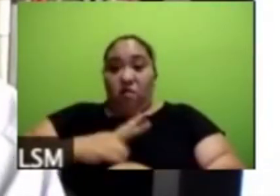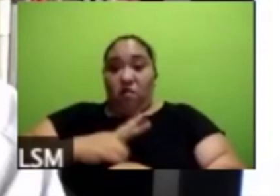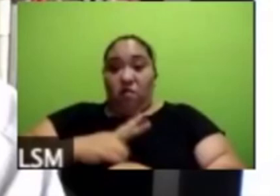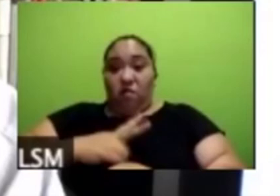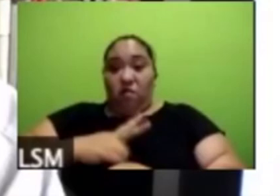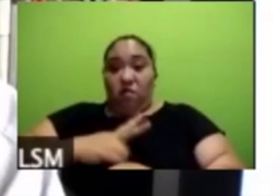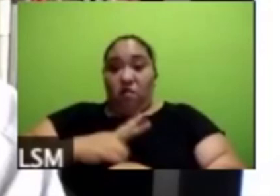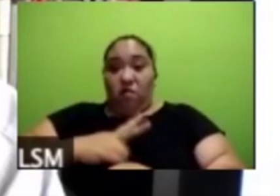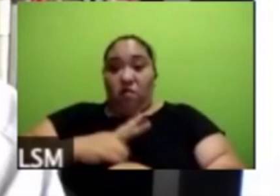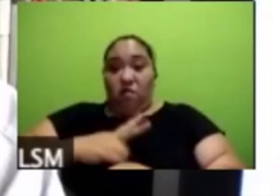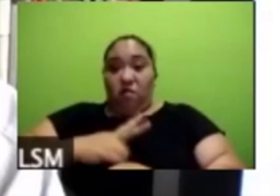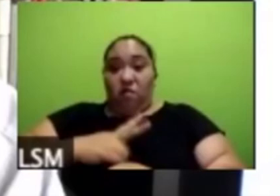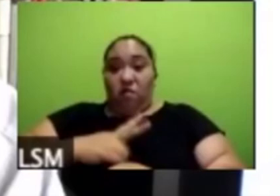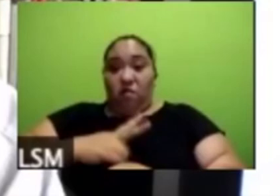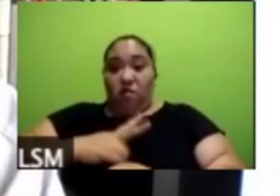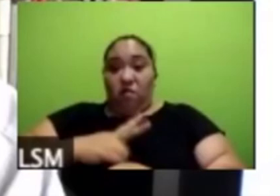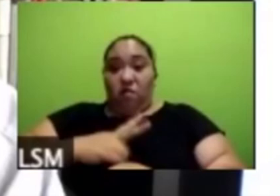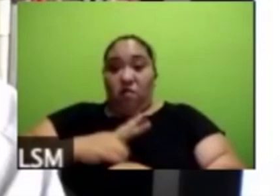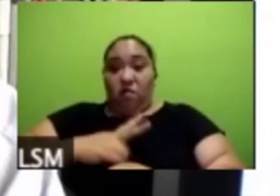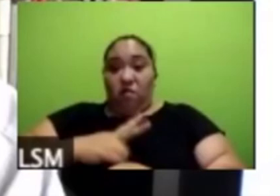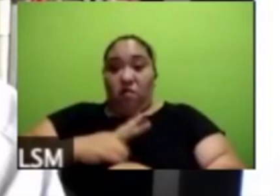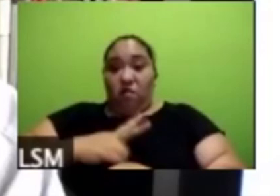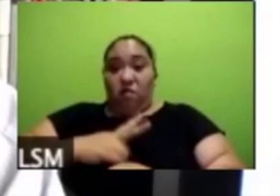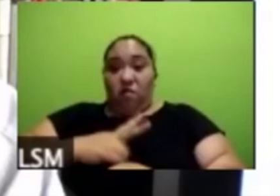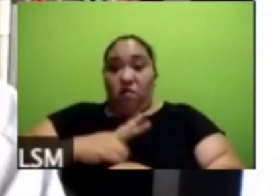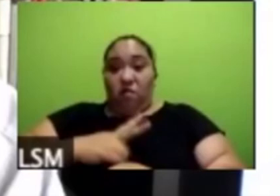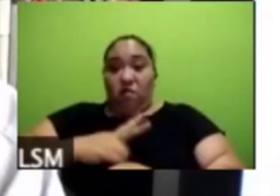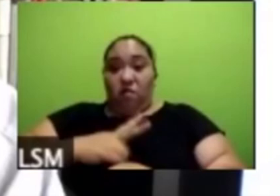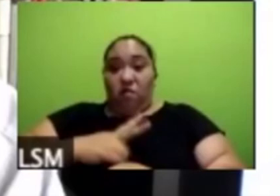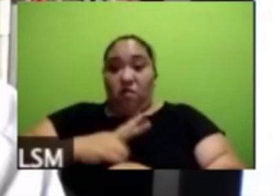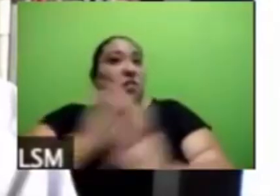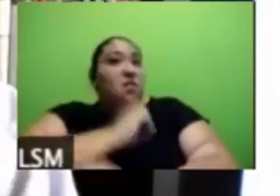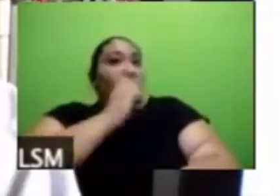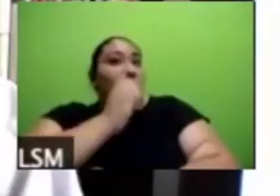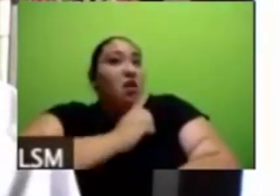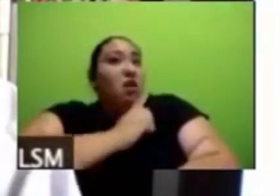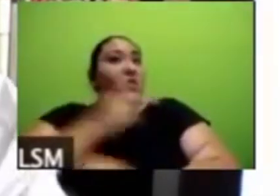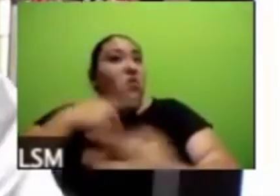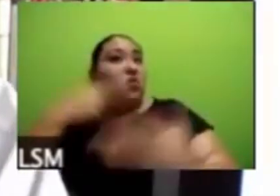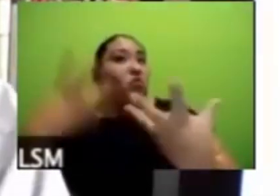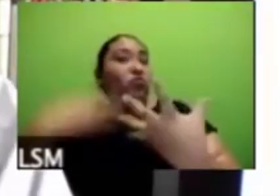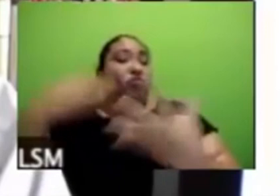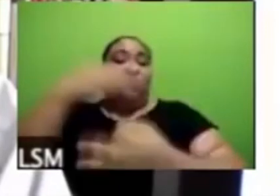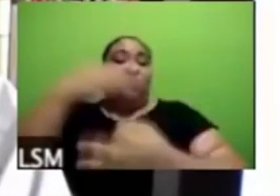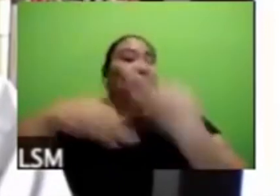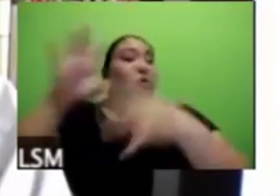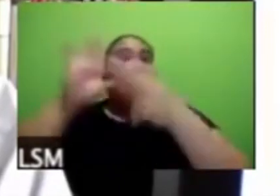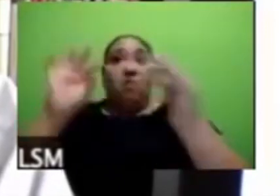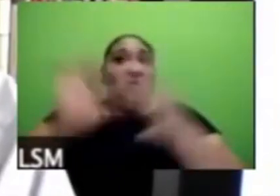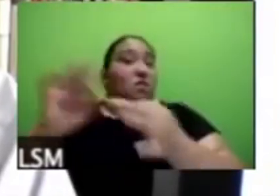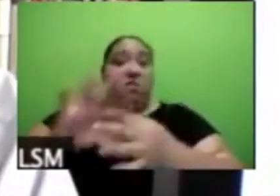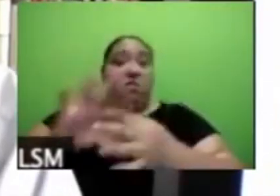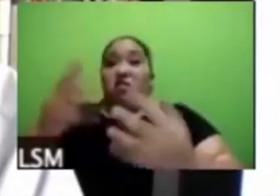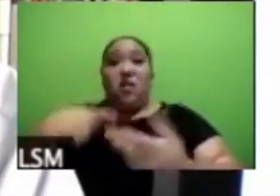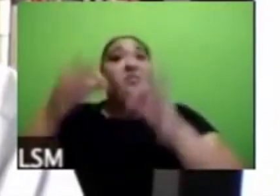Ricardo va a tener que replantearse en todos los sentidos eso por un lado lo otro lo hago más breve